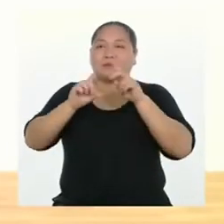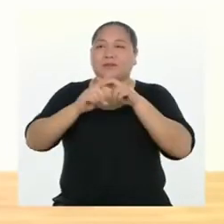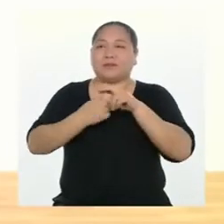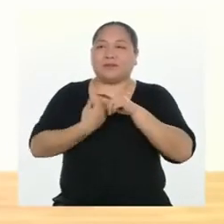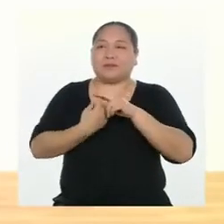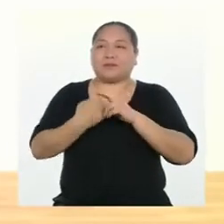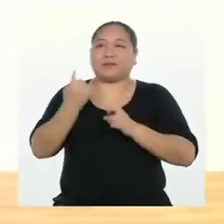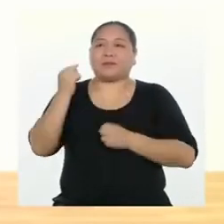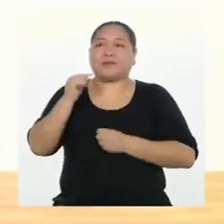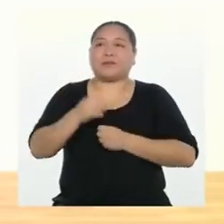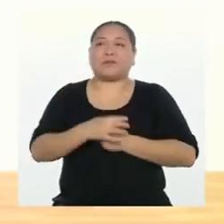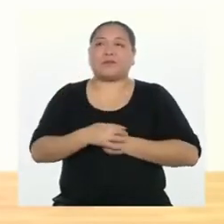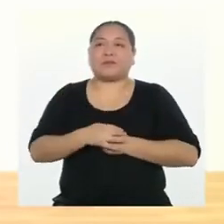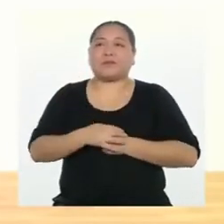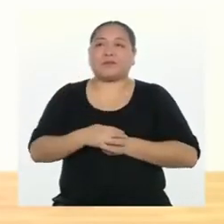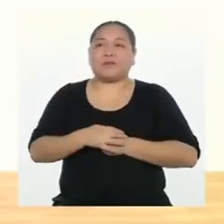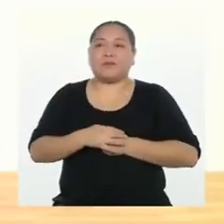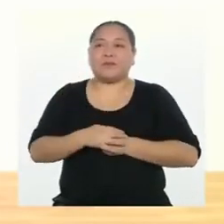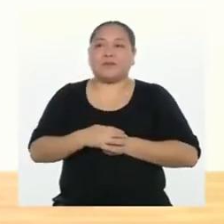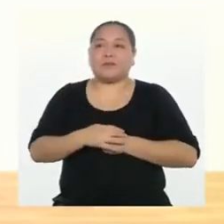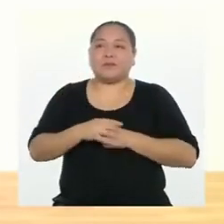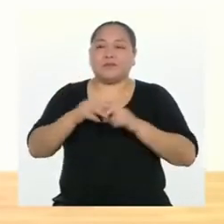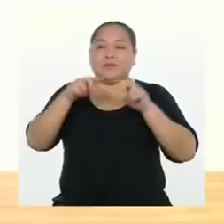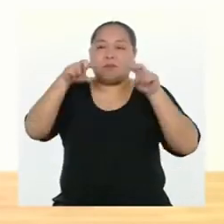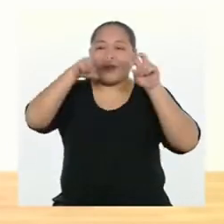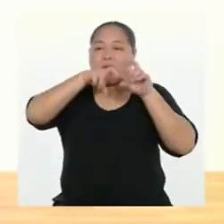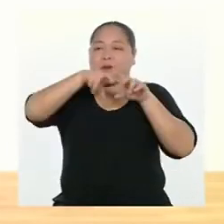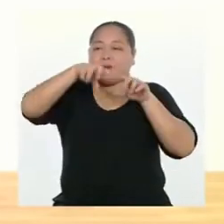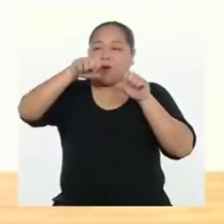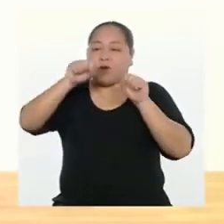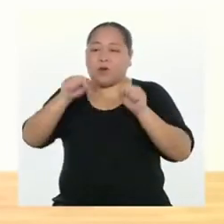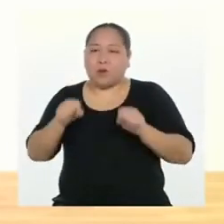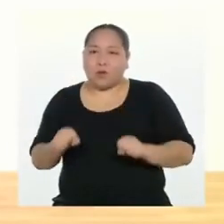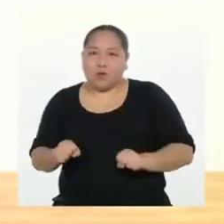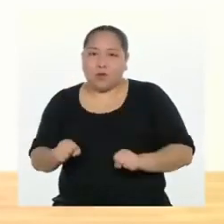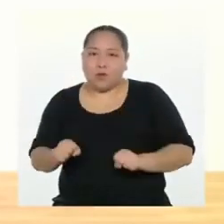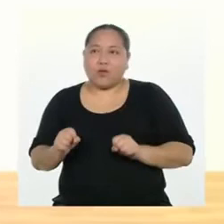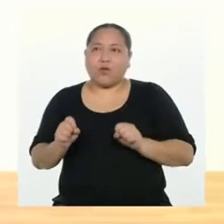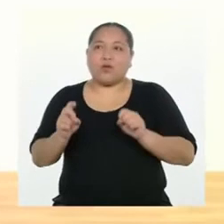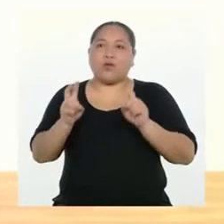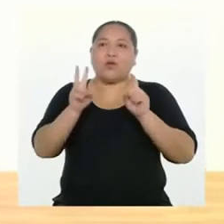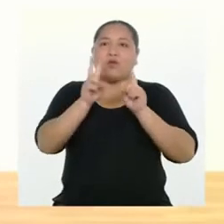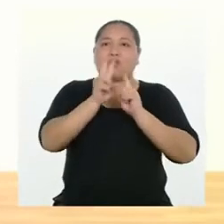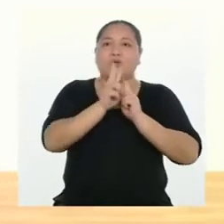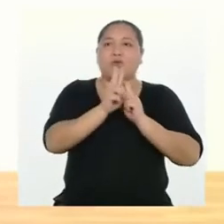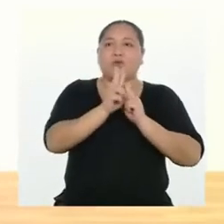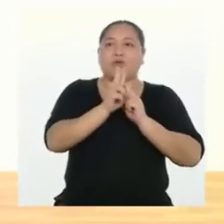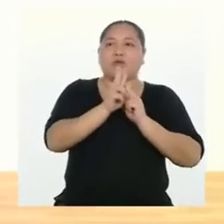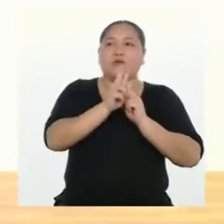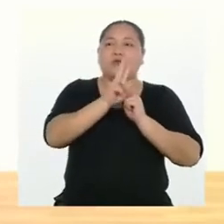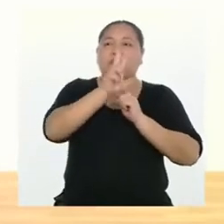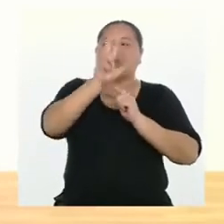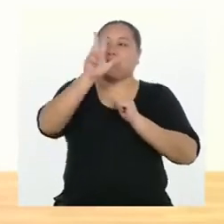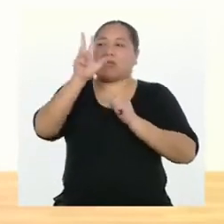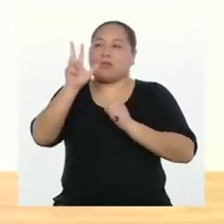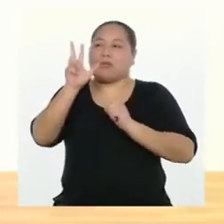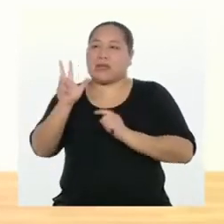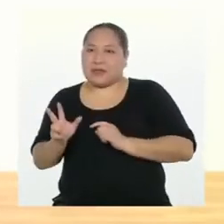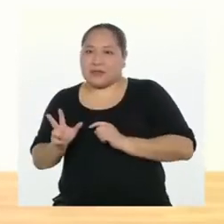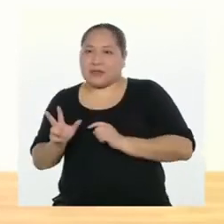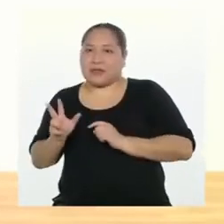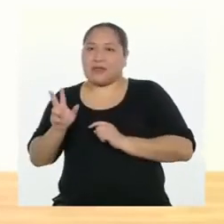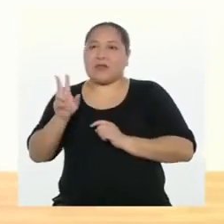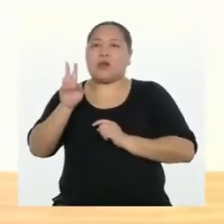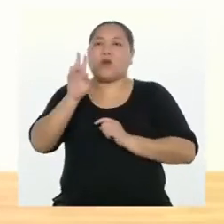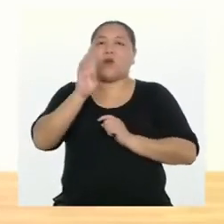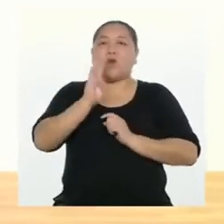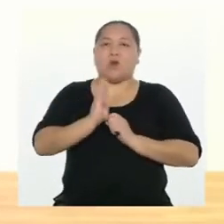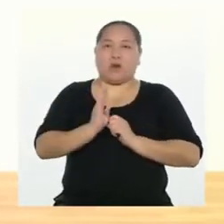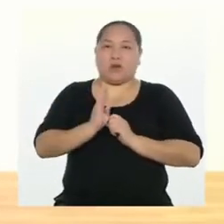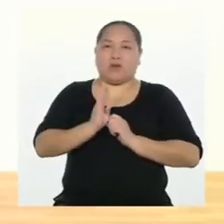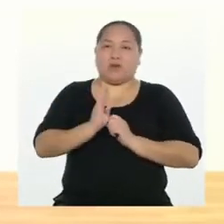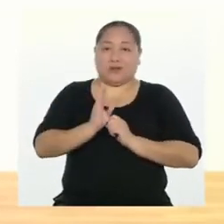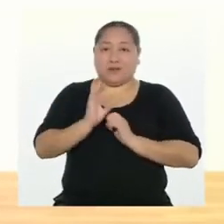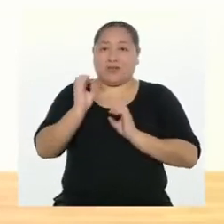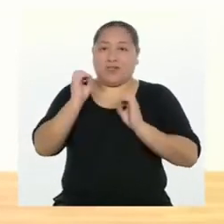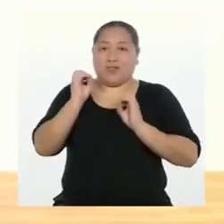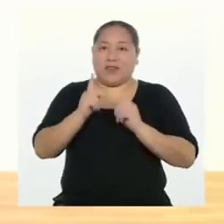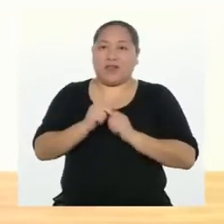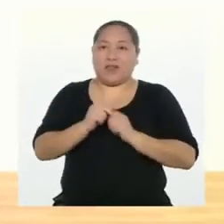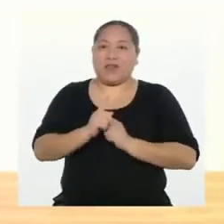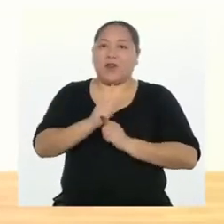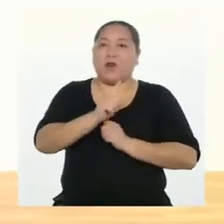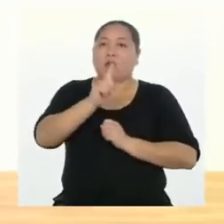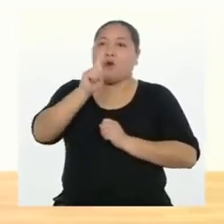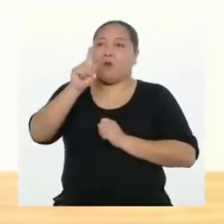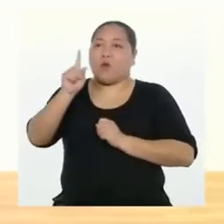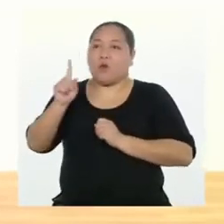empezar. Vamos a bajar. Uno. Juntamos dos. Vamos tres. Juntamos cuatro. Sí.